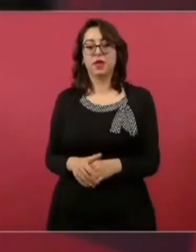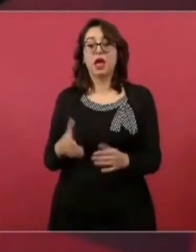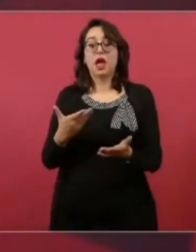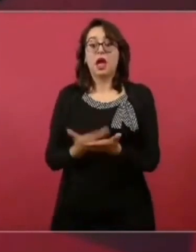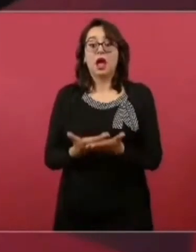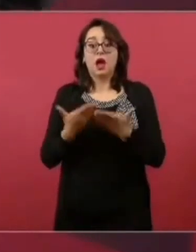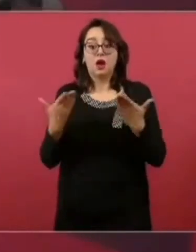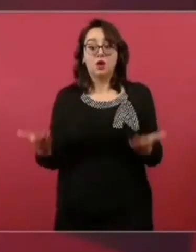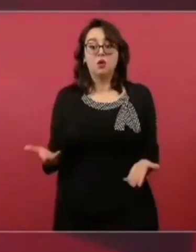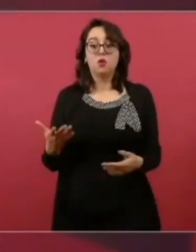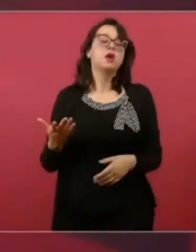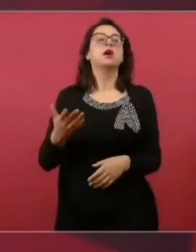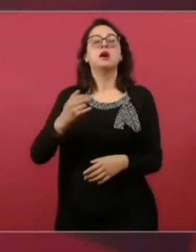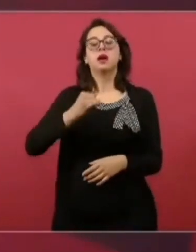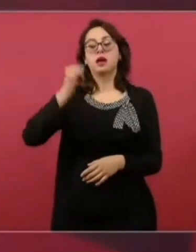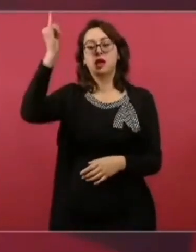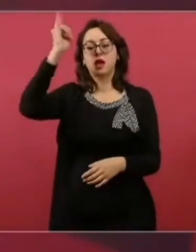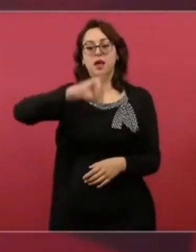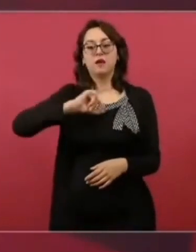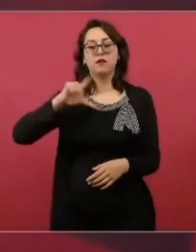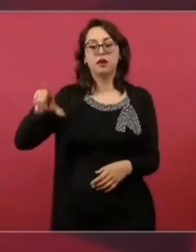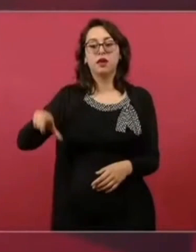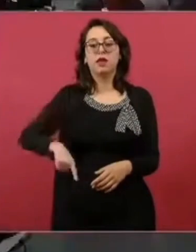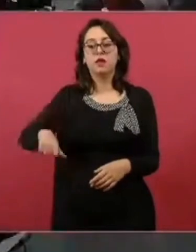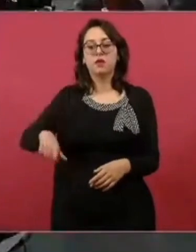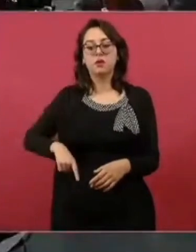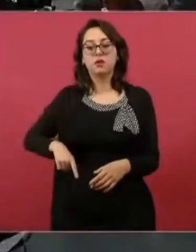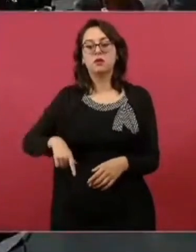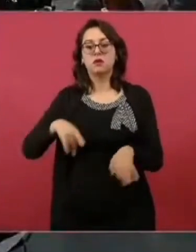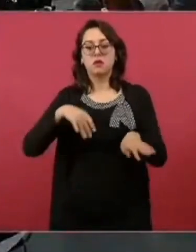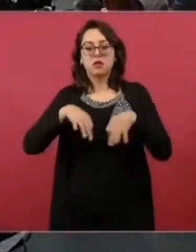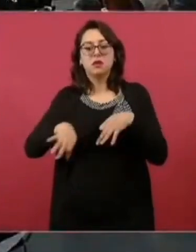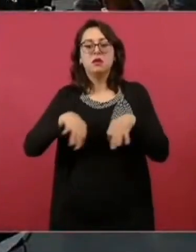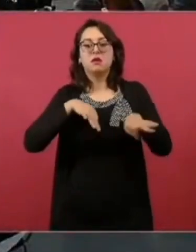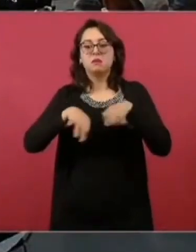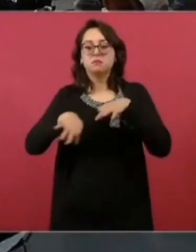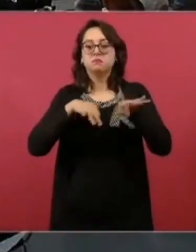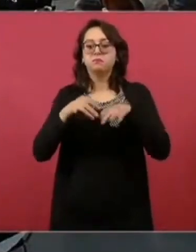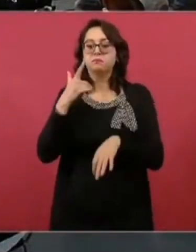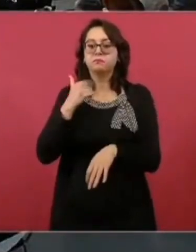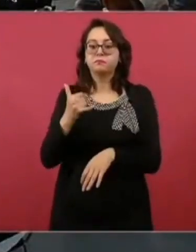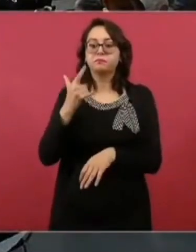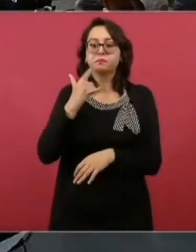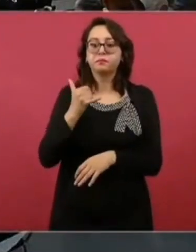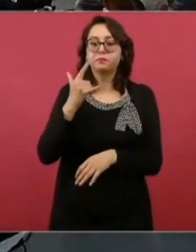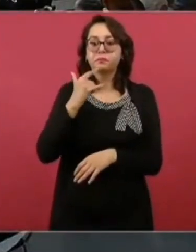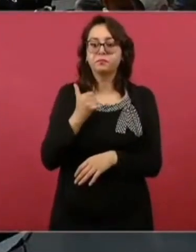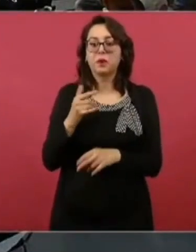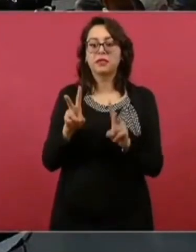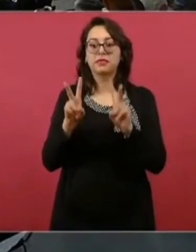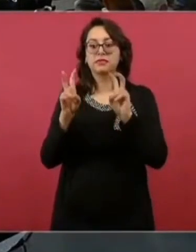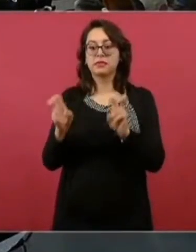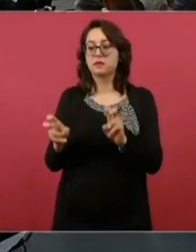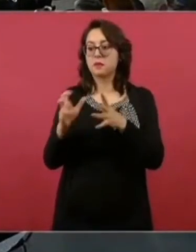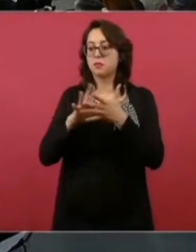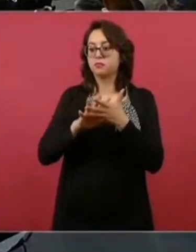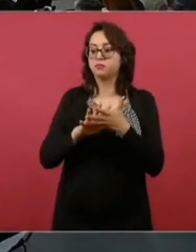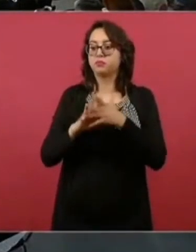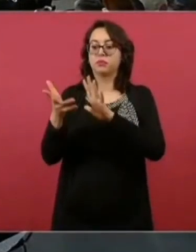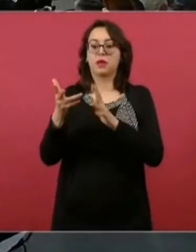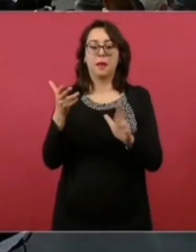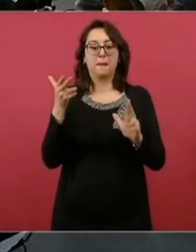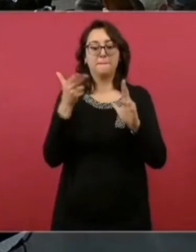es que se redujo la incidencia delictiva de cinco asesinatos